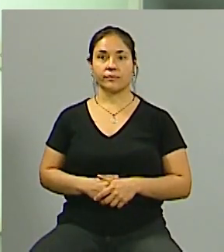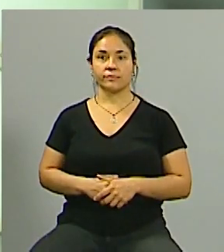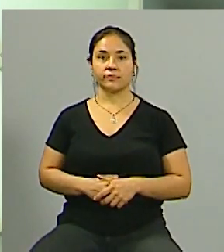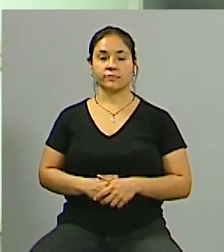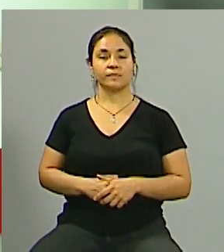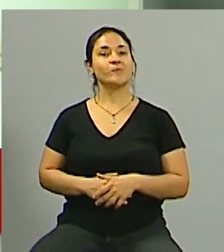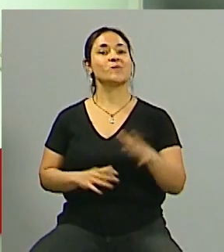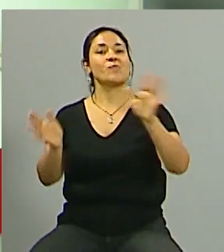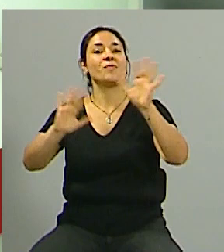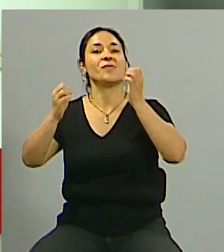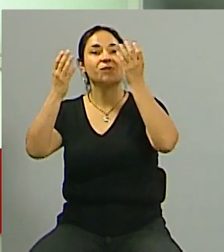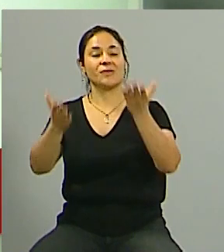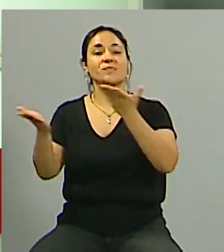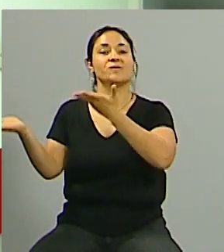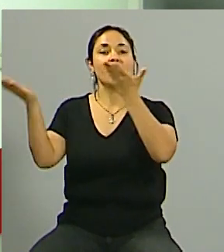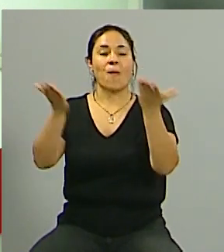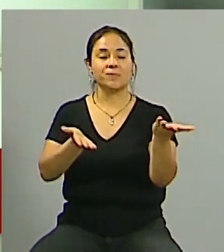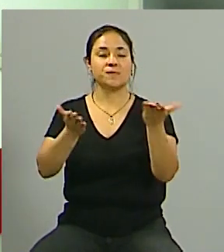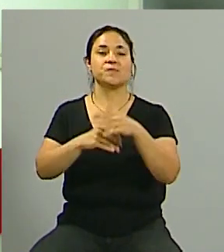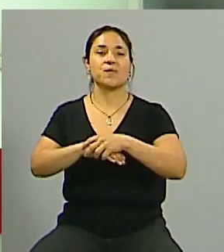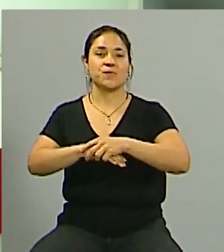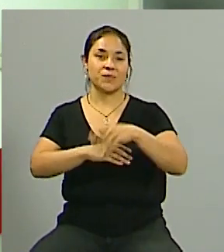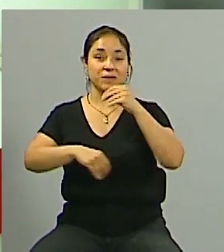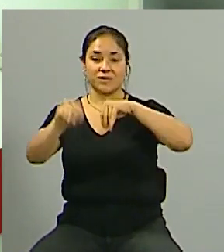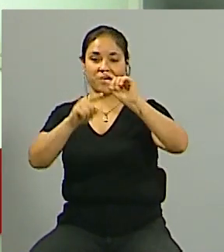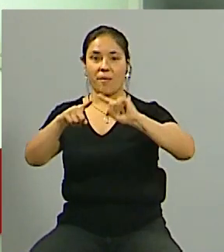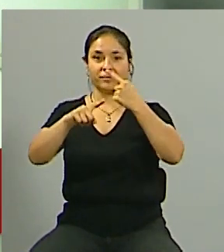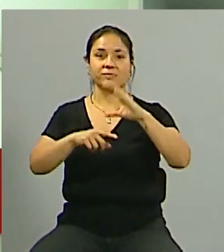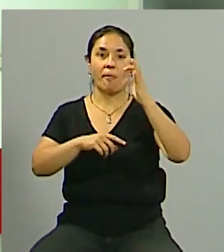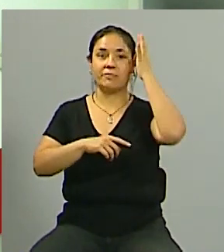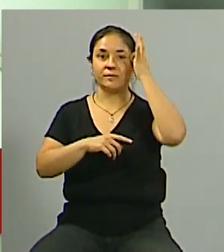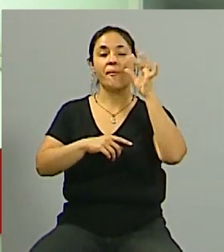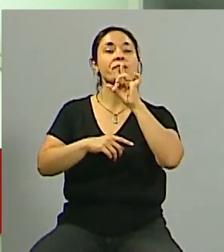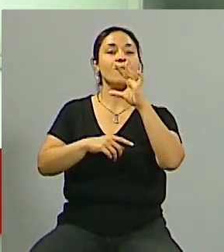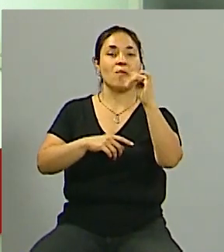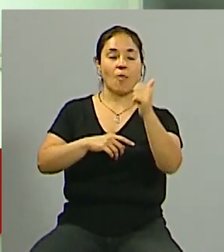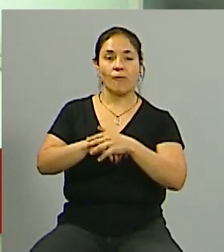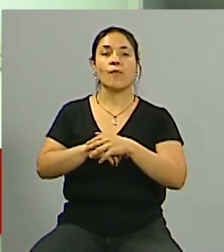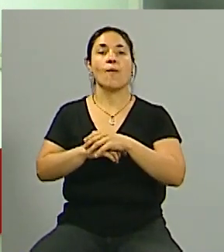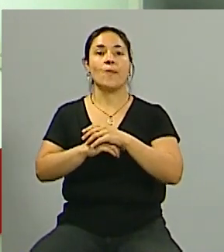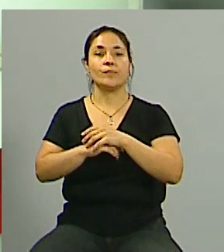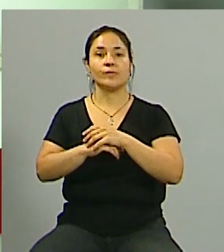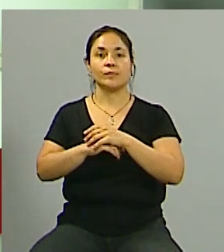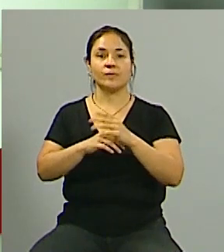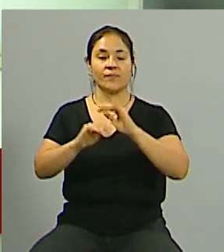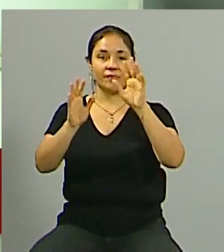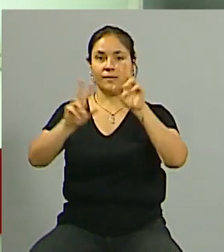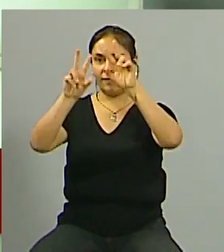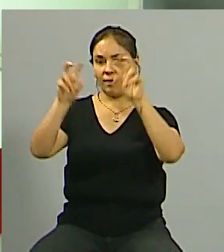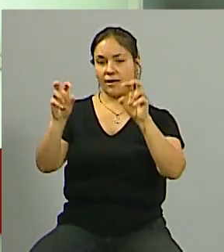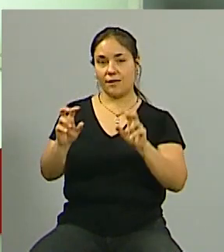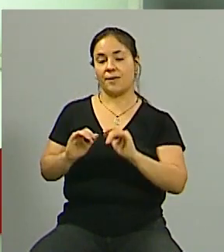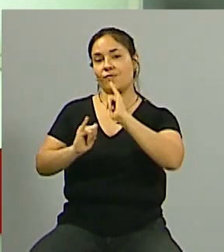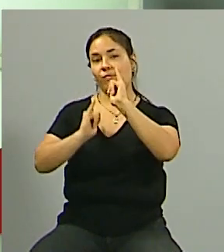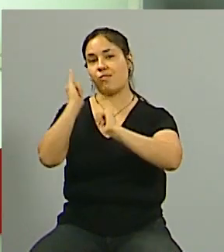¿Qué tal? Bienvenidas, bienvenidos a esta nueva edición de Chat Político. Estamos en el 30 de la TDA y vamos a estar desarrollando distintos temas. Tenemos tres